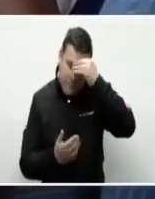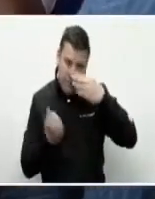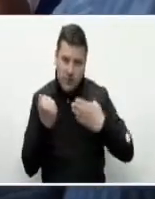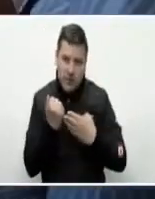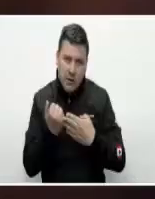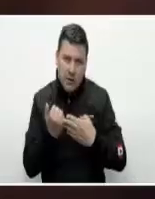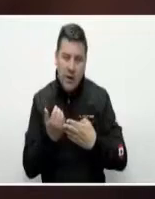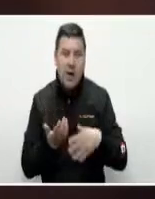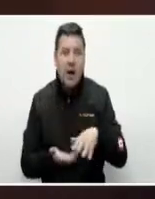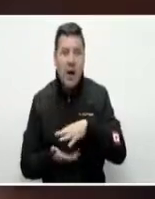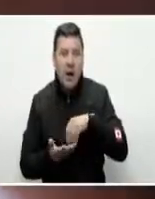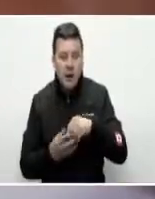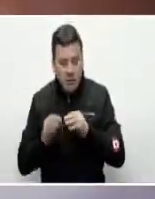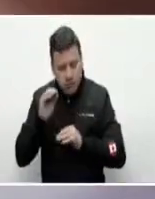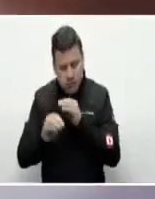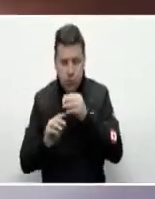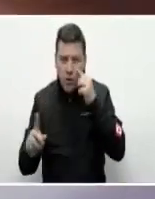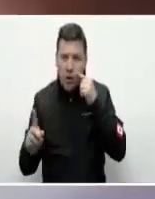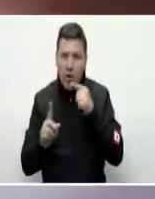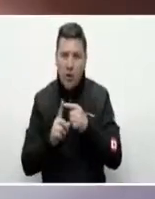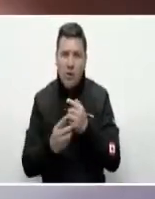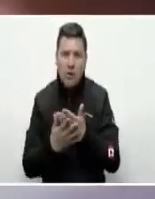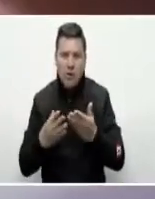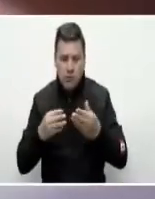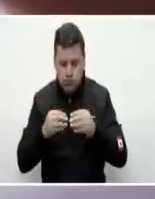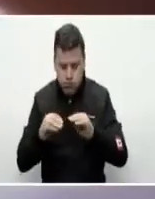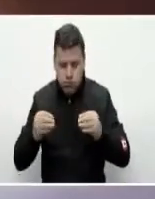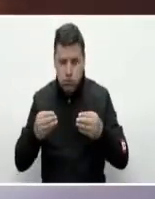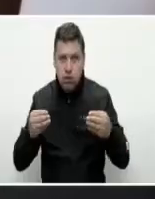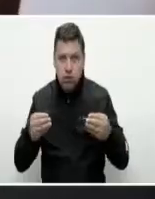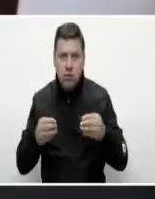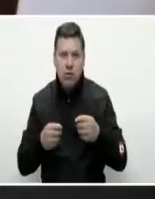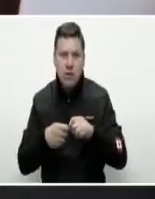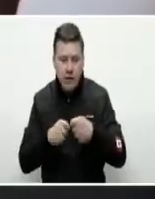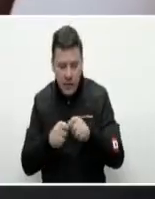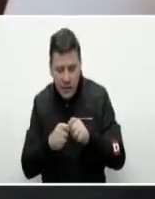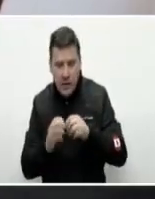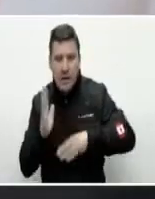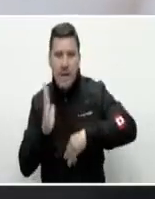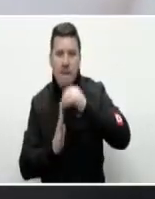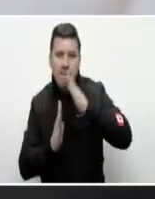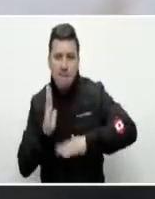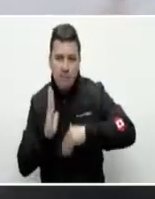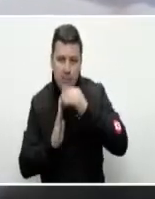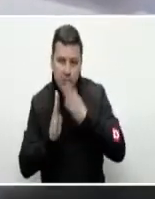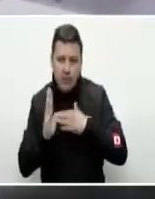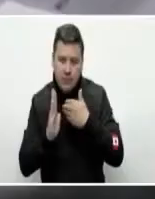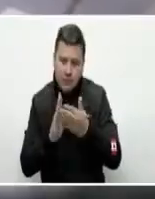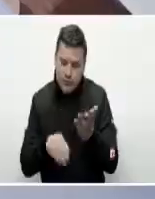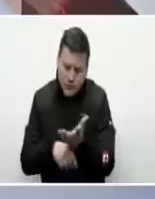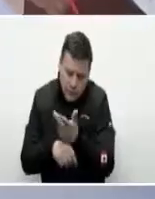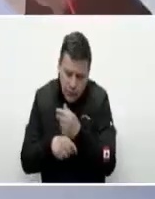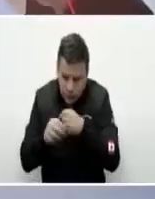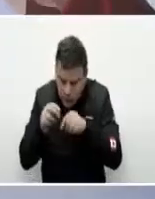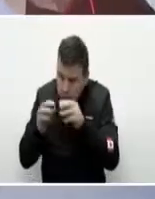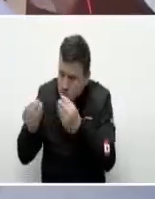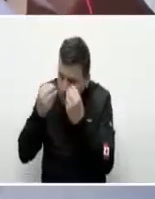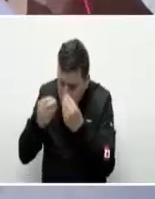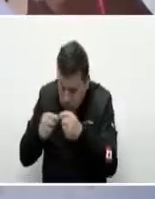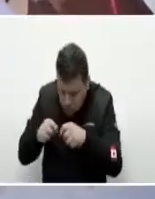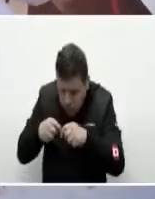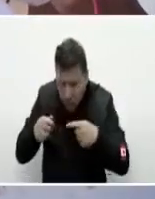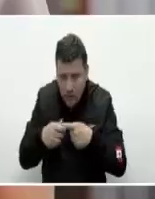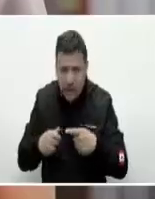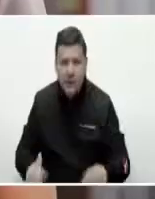en Atlántico sobre elaboración de objetos en fibras vegetales, tejeduría, pintura de máscaras en arcilla, entre otras técnicas.